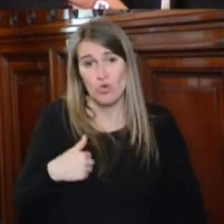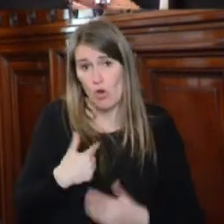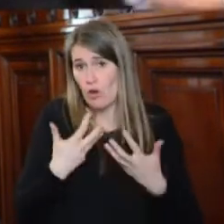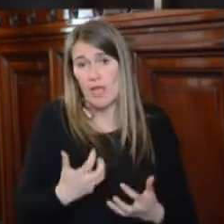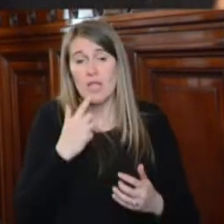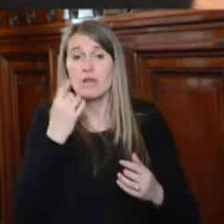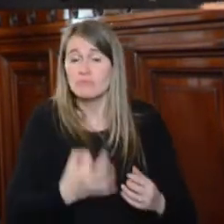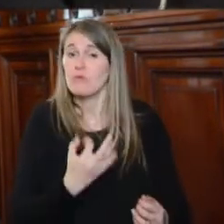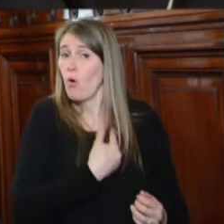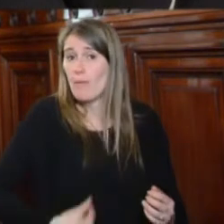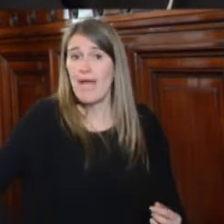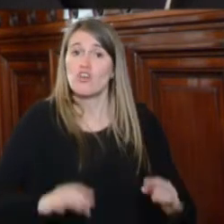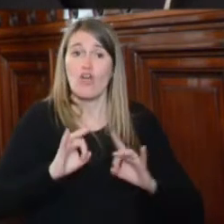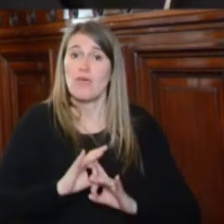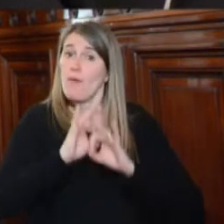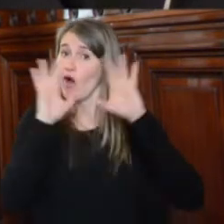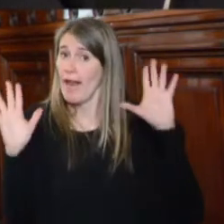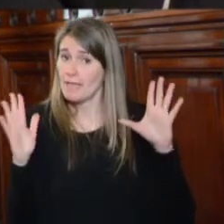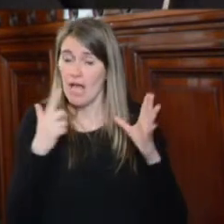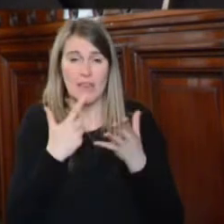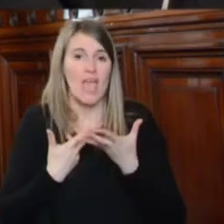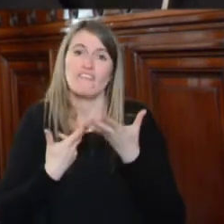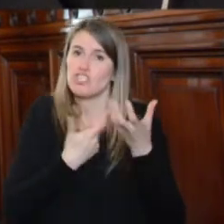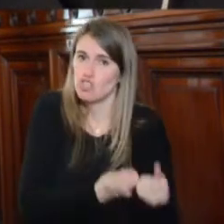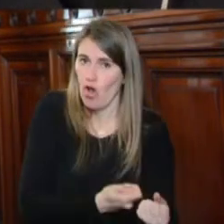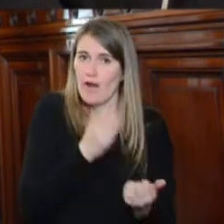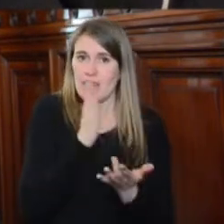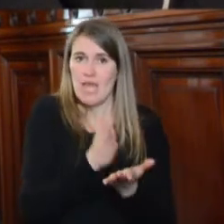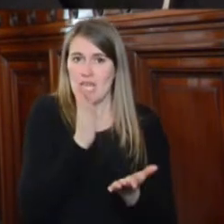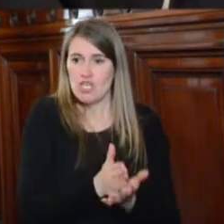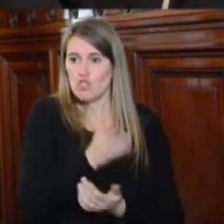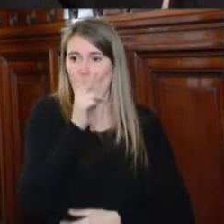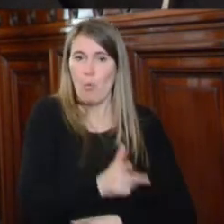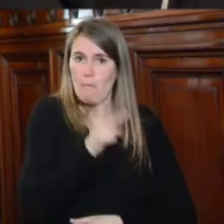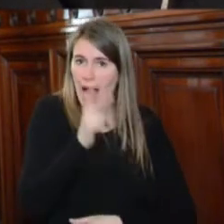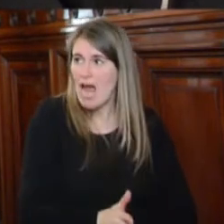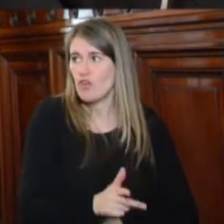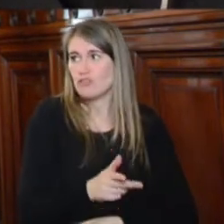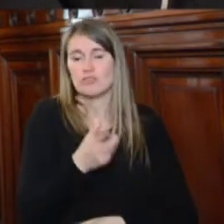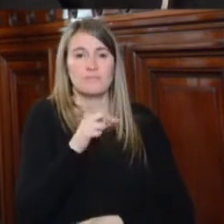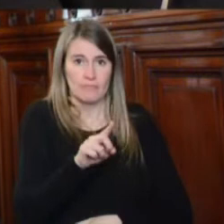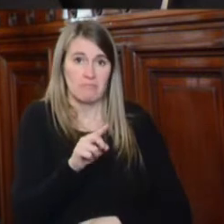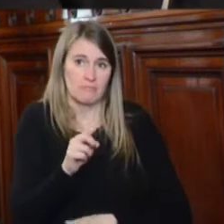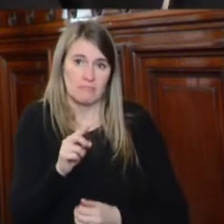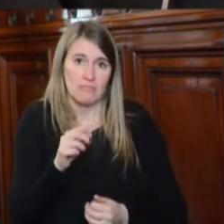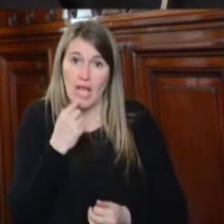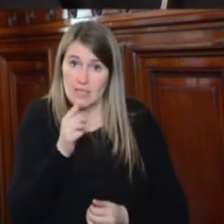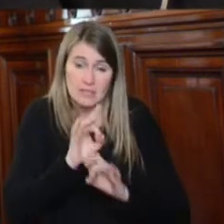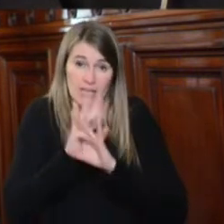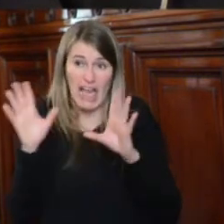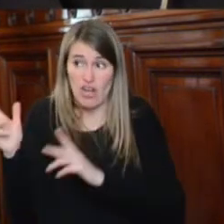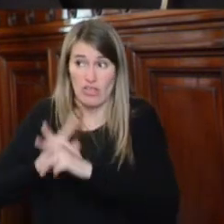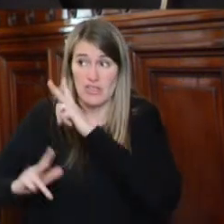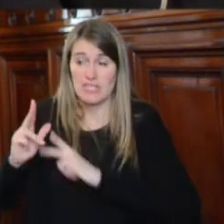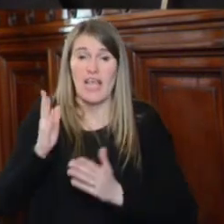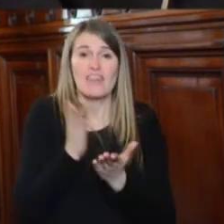gobierno democrático, defensores a ultranza de los derechos humanos, y en este sentido, todo como se dijo, claramente los